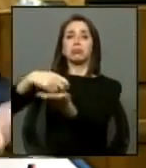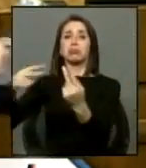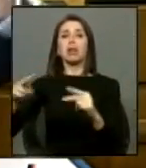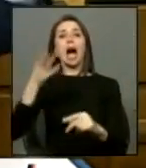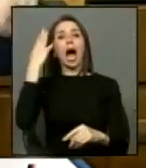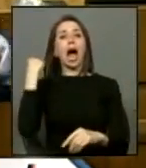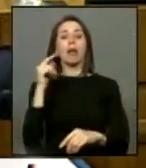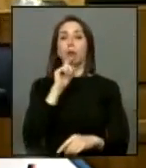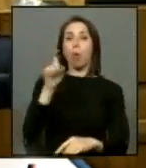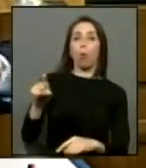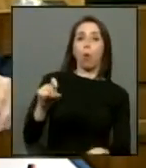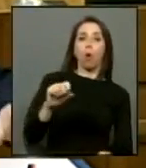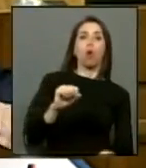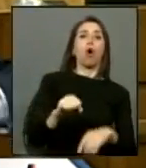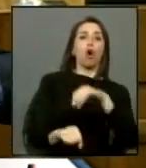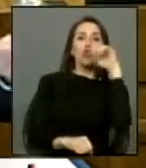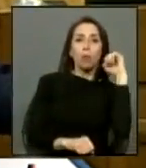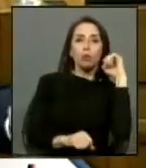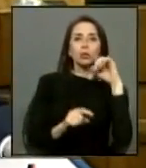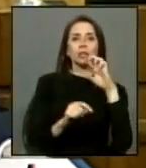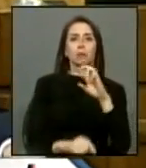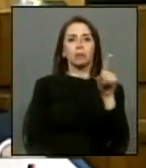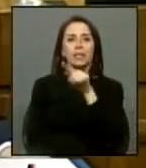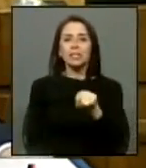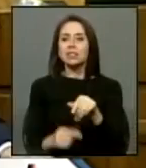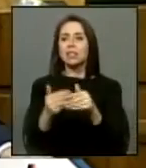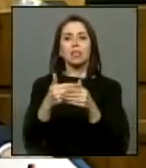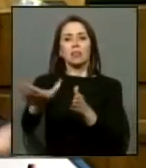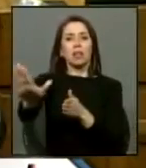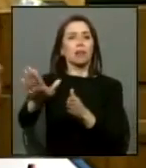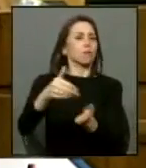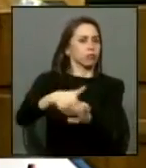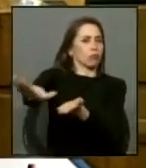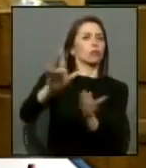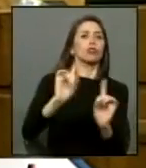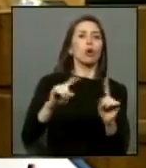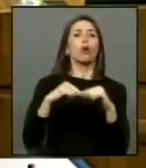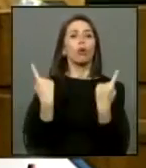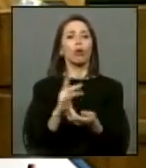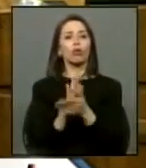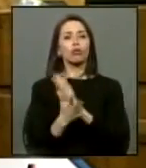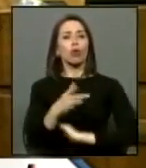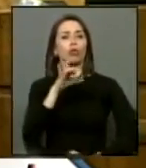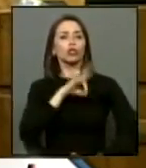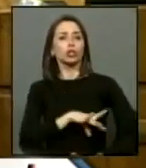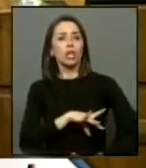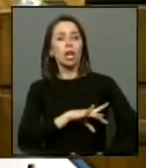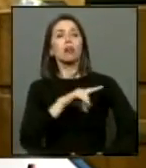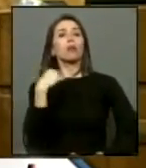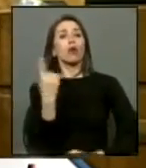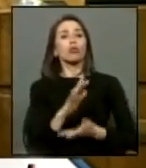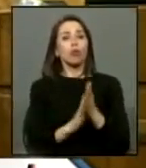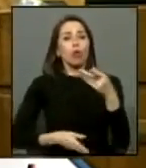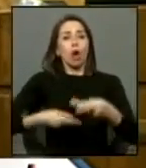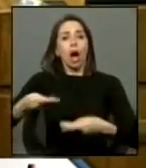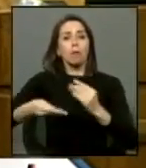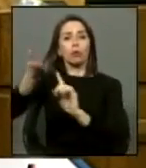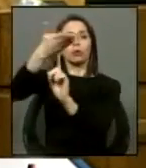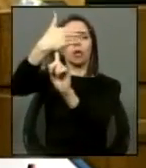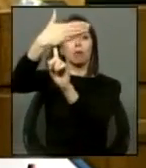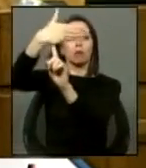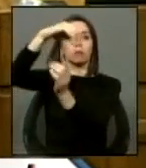el comunista el socialista este gallo es del otro lado déjalo no todos somos chilenos y todos tenemos algo que aportarle a nuestra patria